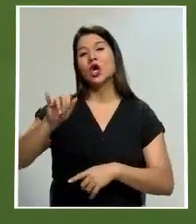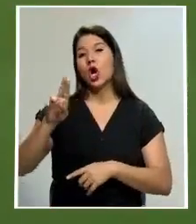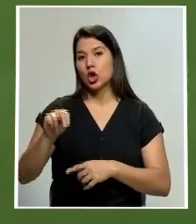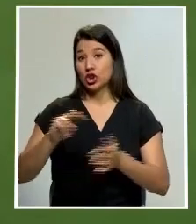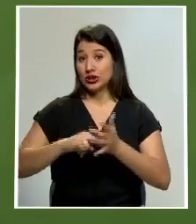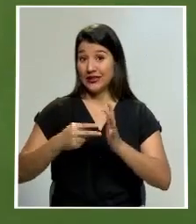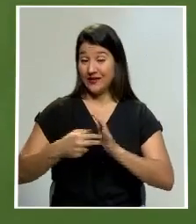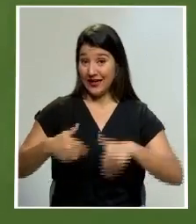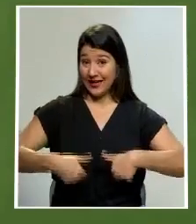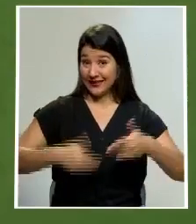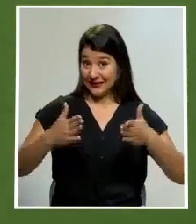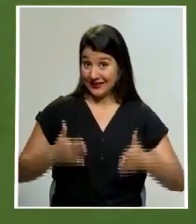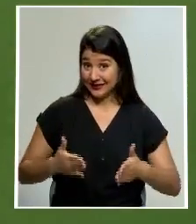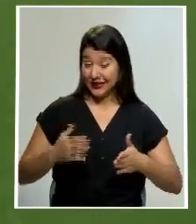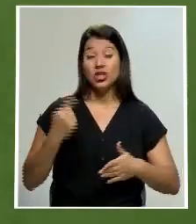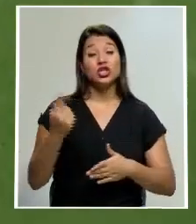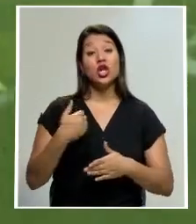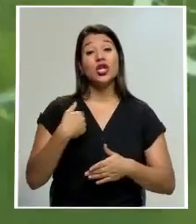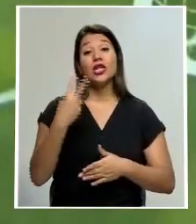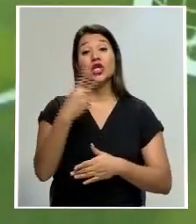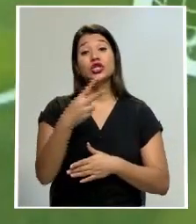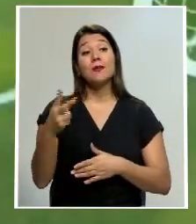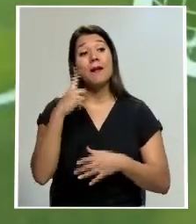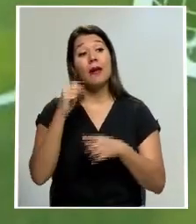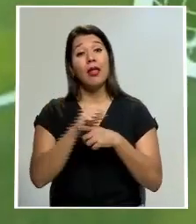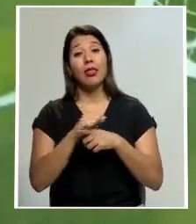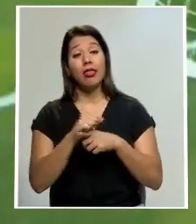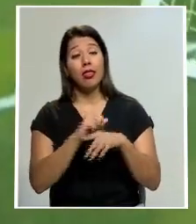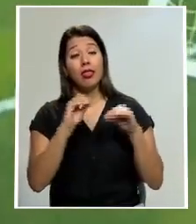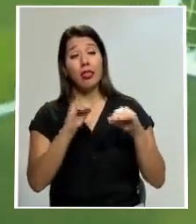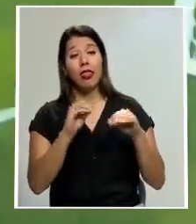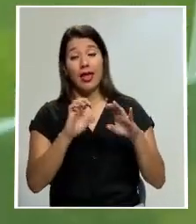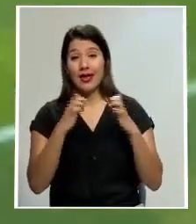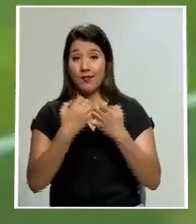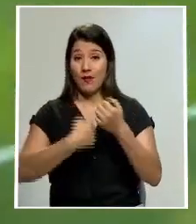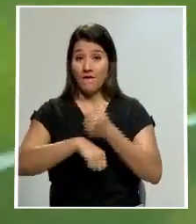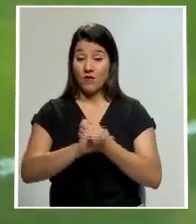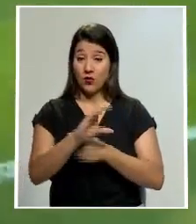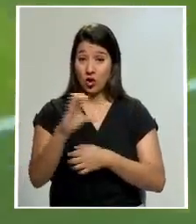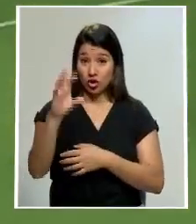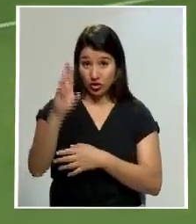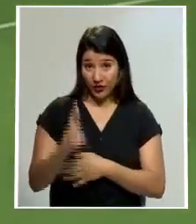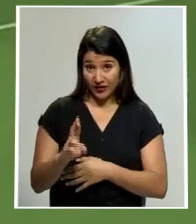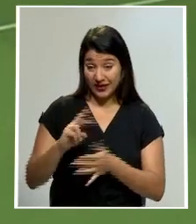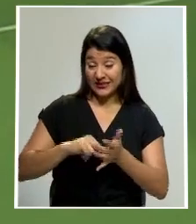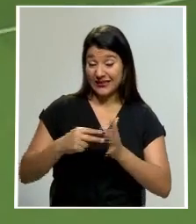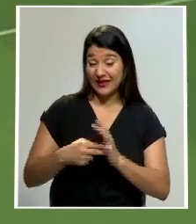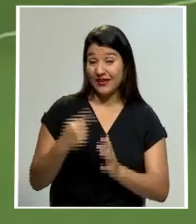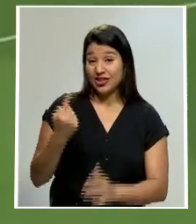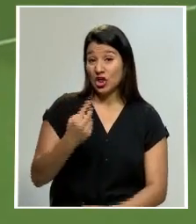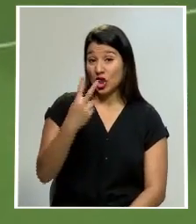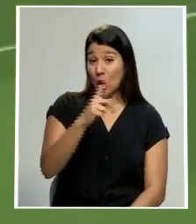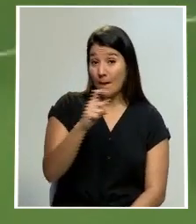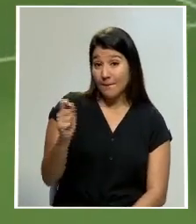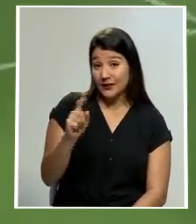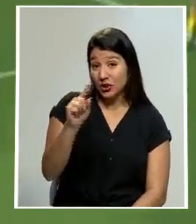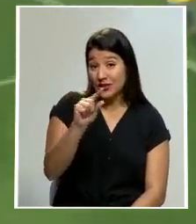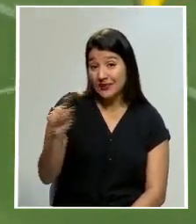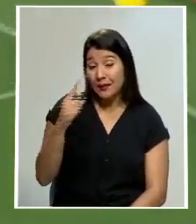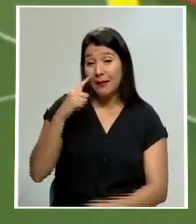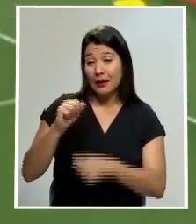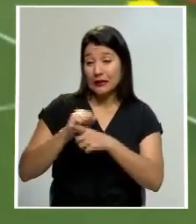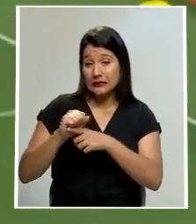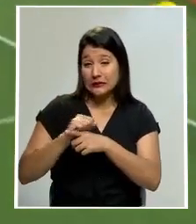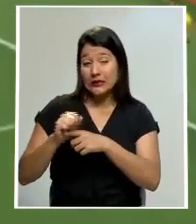llegue tendrá solo dos semanas para preparar a la selección de cara a la Copa Oro y solo dos meses y una semana para alistarse para la eliminatoria.